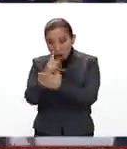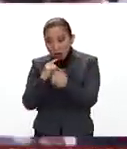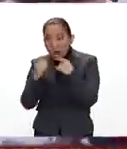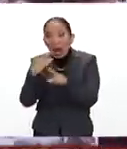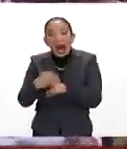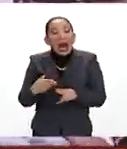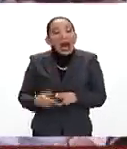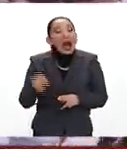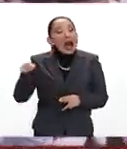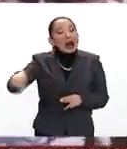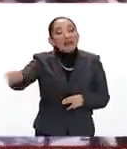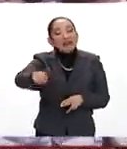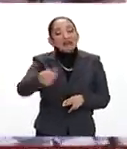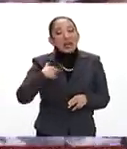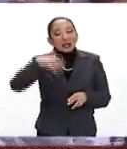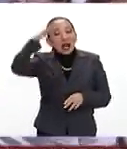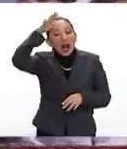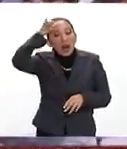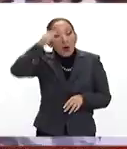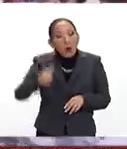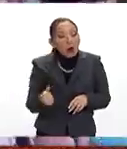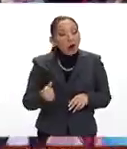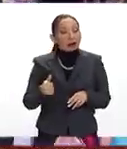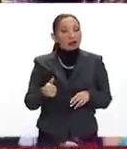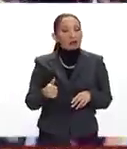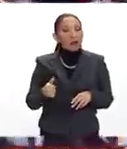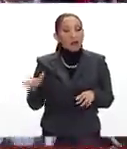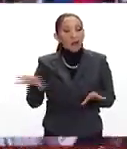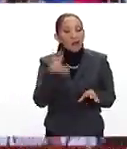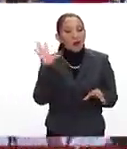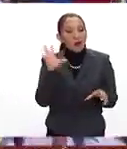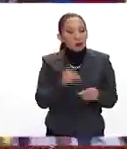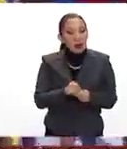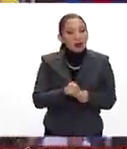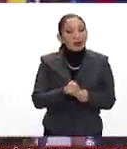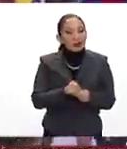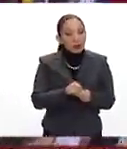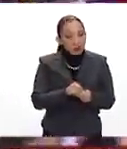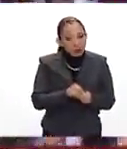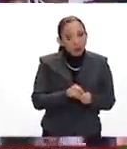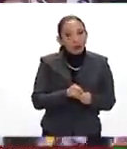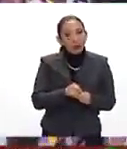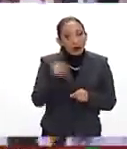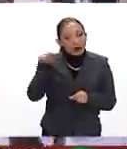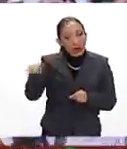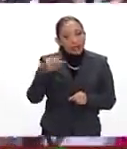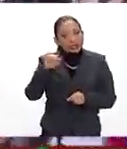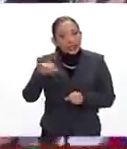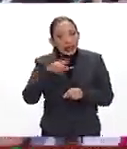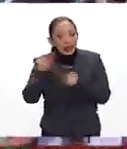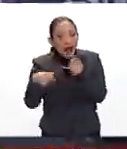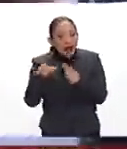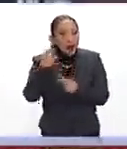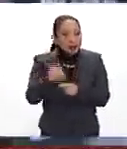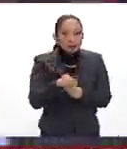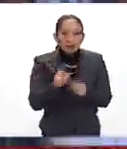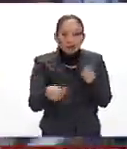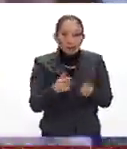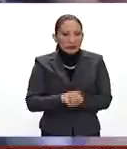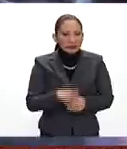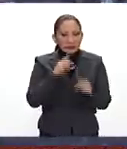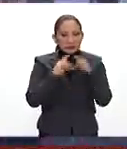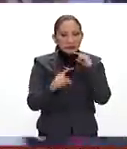tanto no haya un consenso pleno de si asistir o no a ese diálogo.